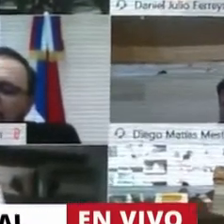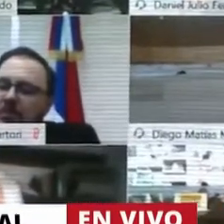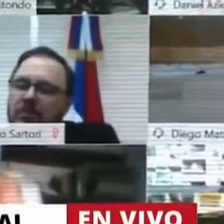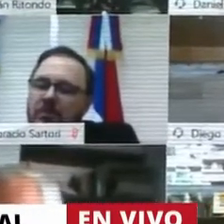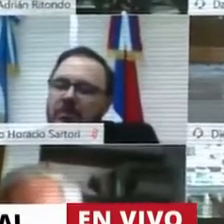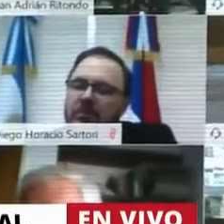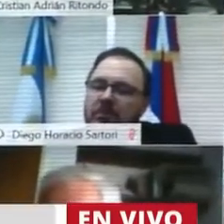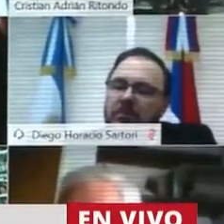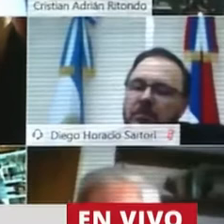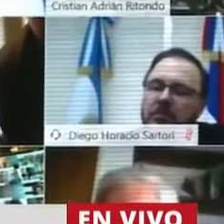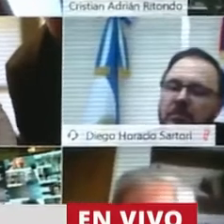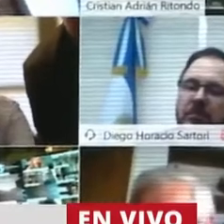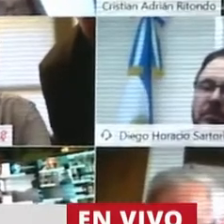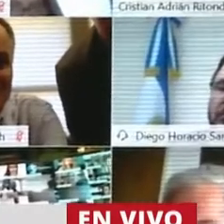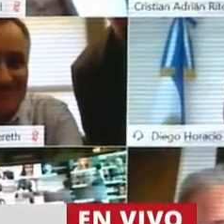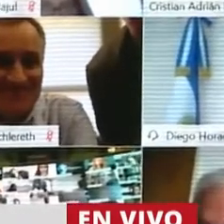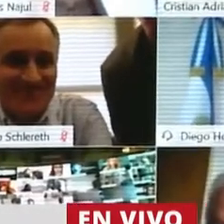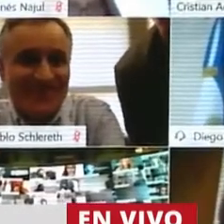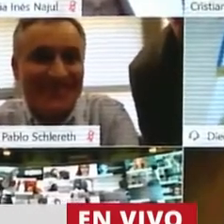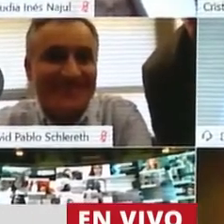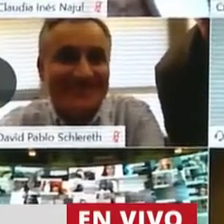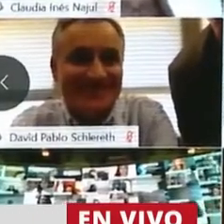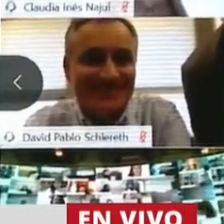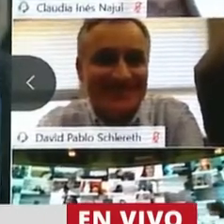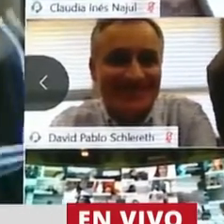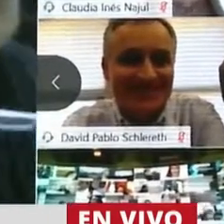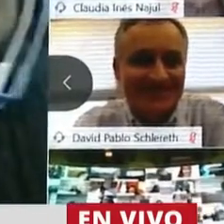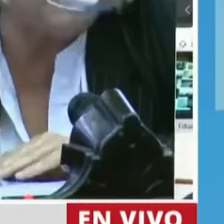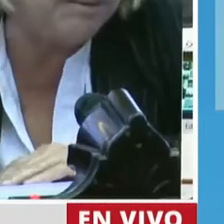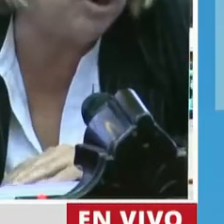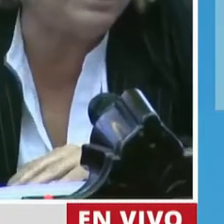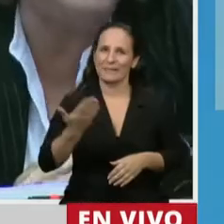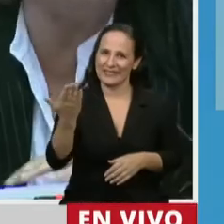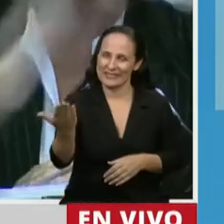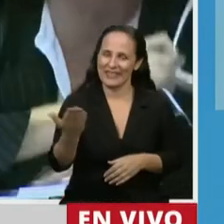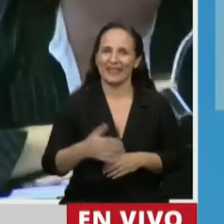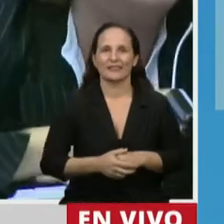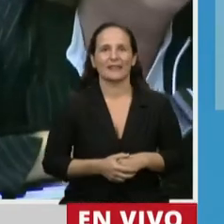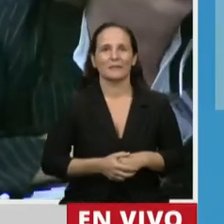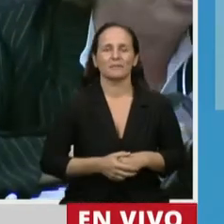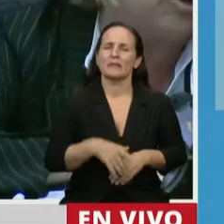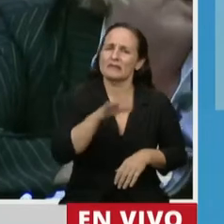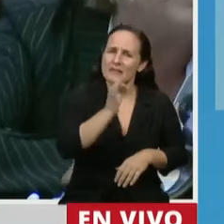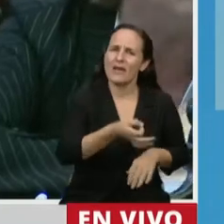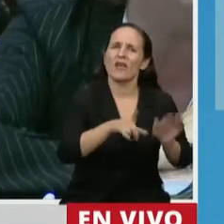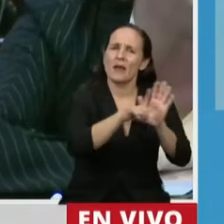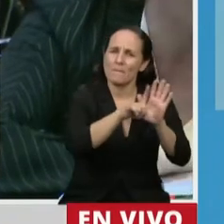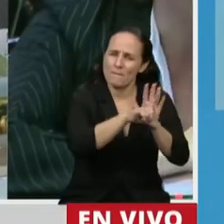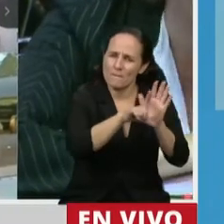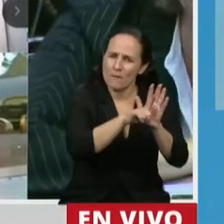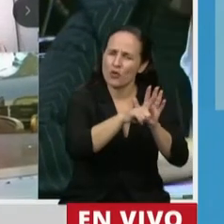Gracias, muchas gracias señor Presidente. Sabemos que la ley 26.206 con profundo criterio